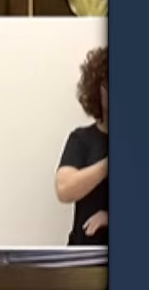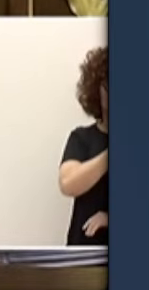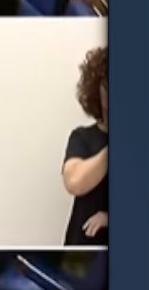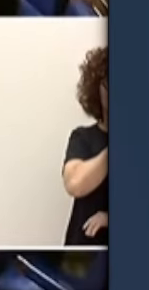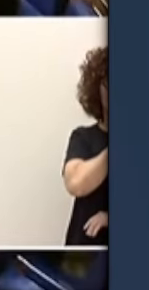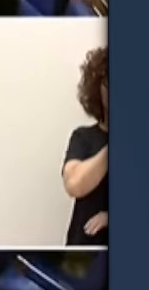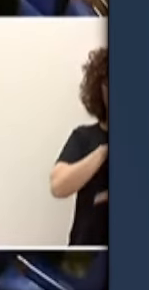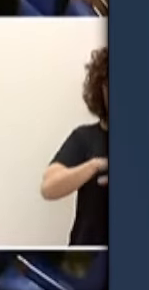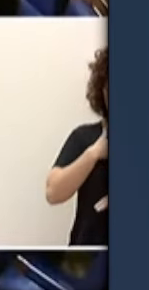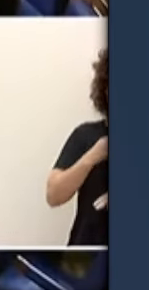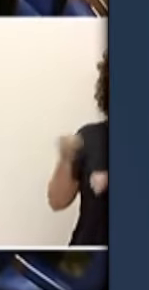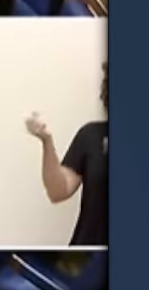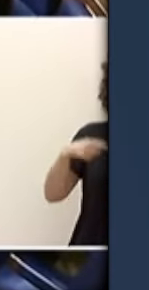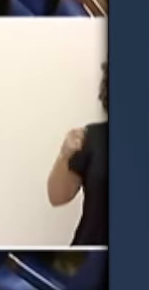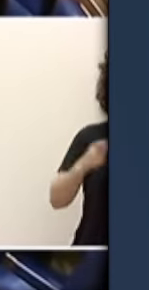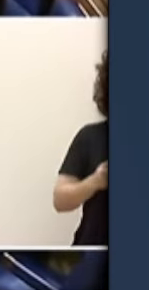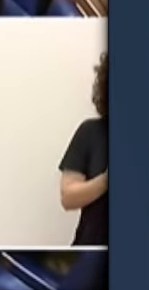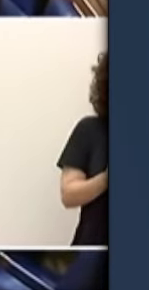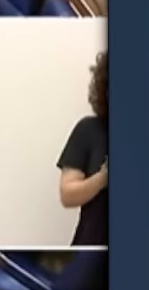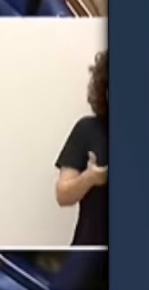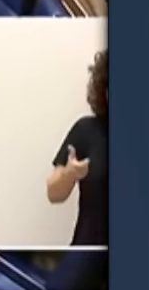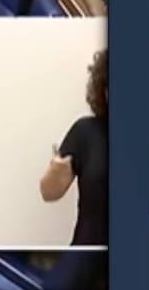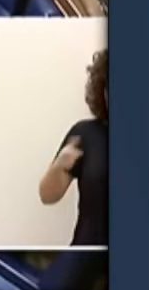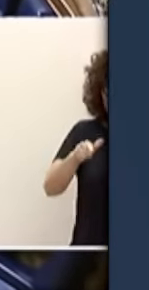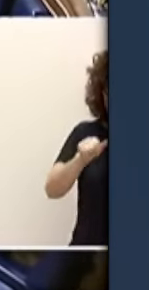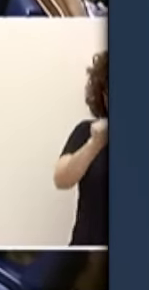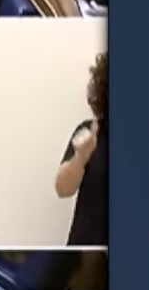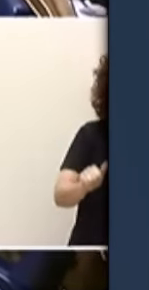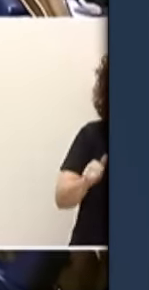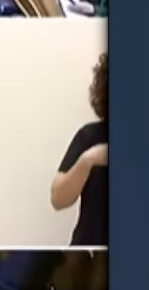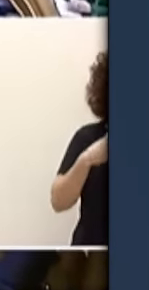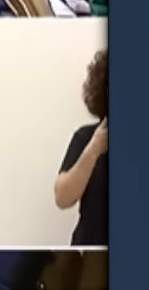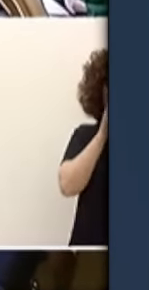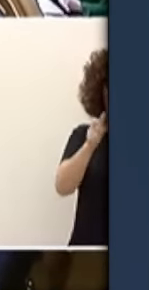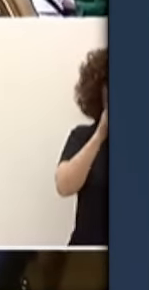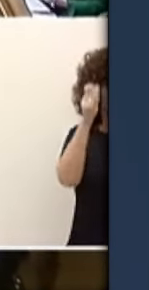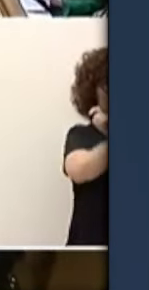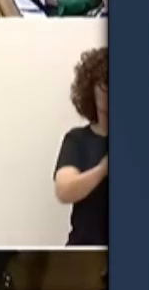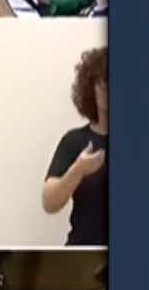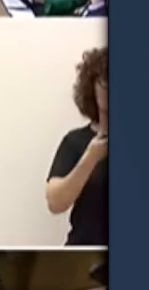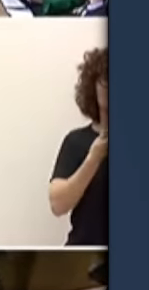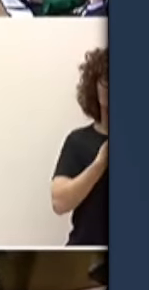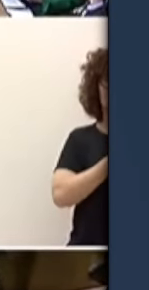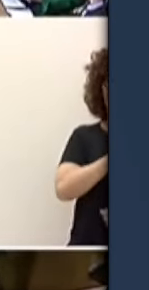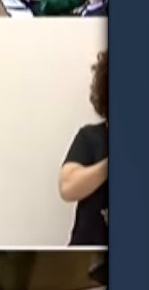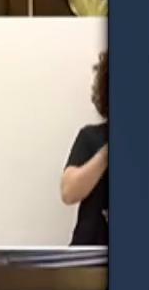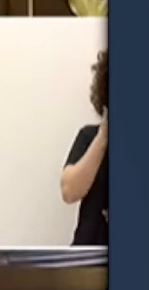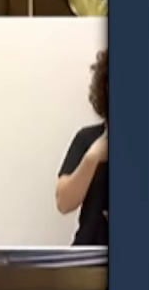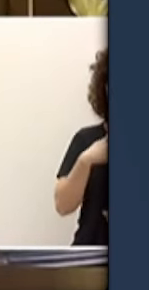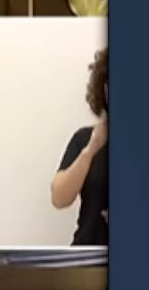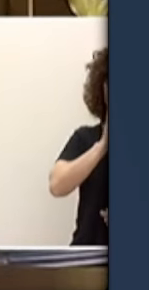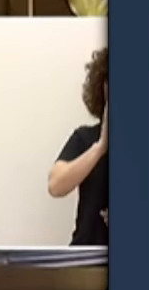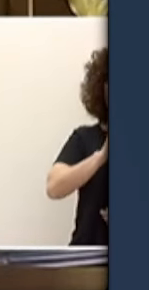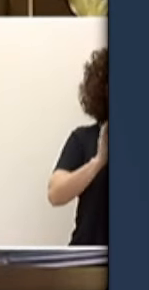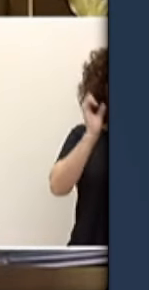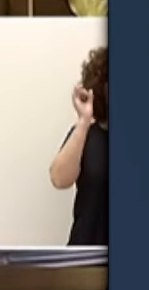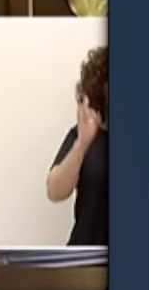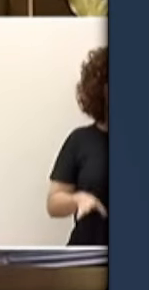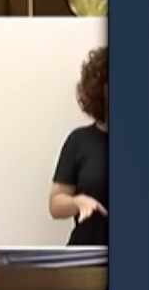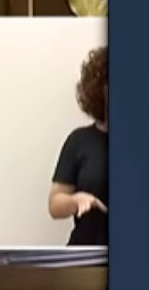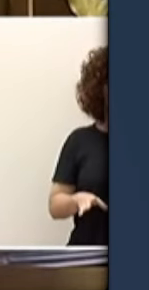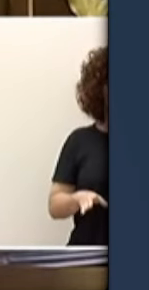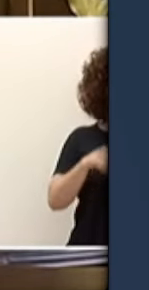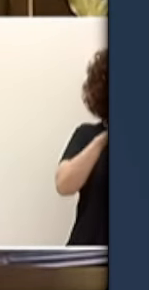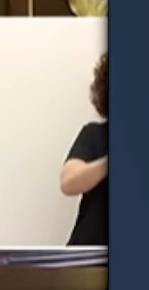a los españoles diciendo que delinquen igual que las personas procedentes de esos lugares que no respetan a las mujeres? ¿Por qué no asume usted la